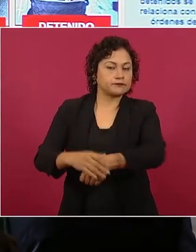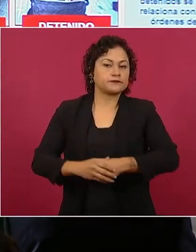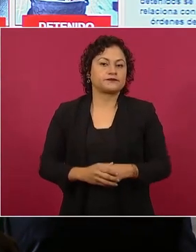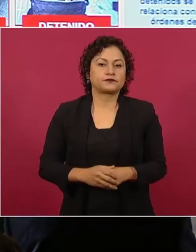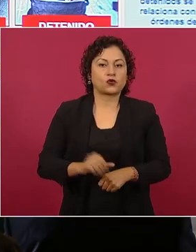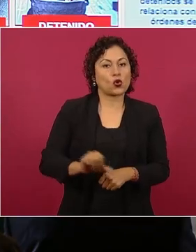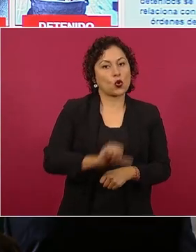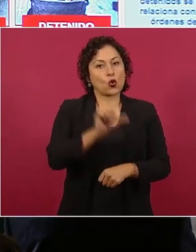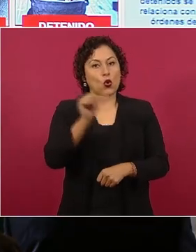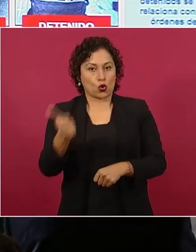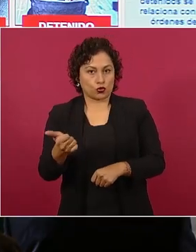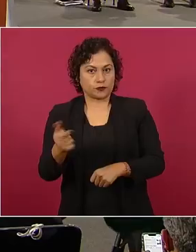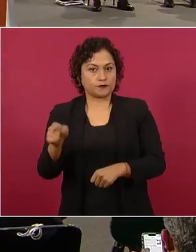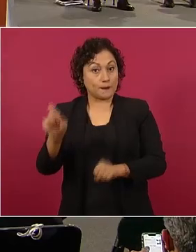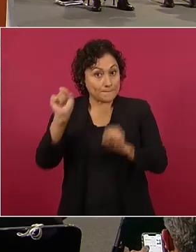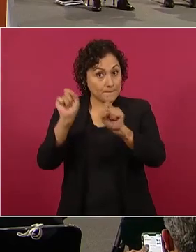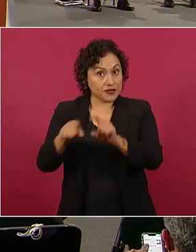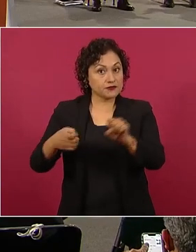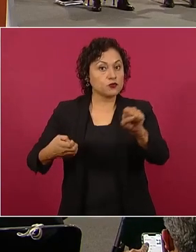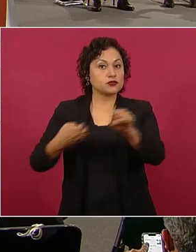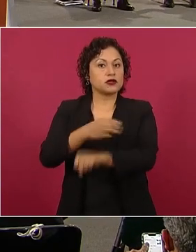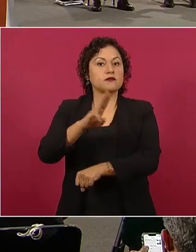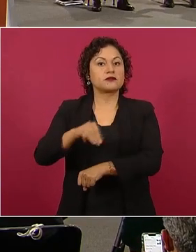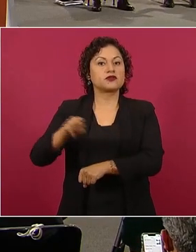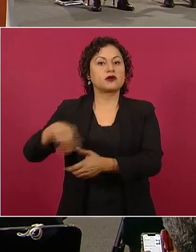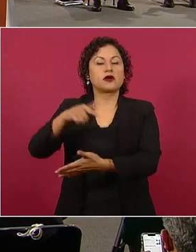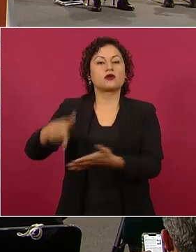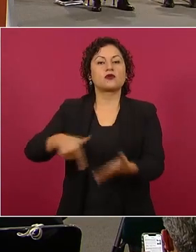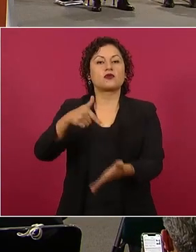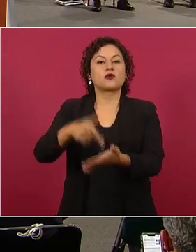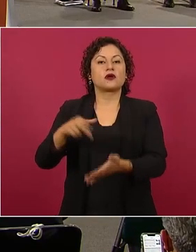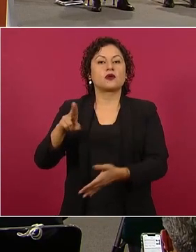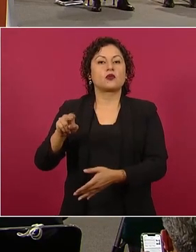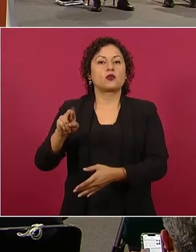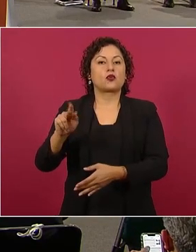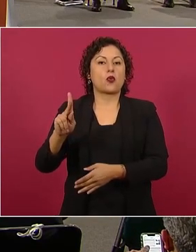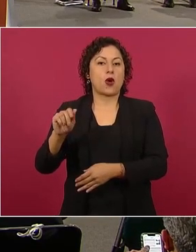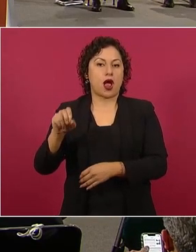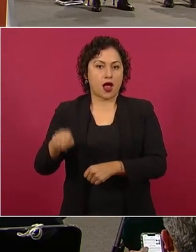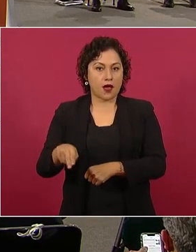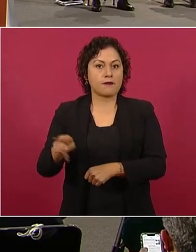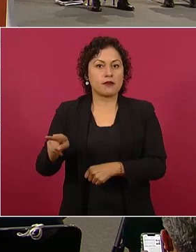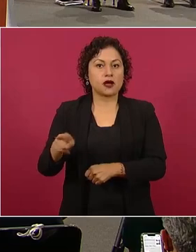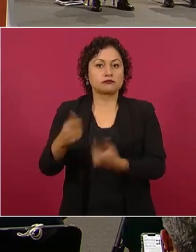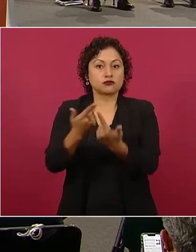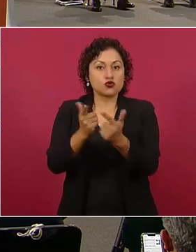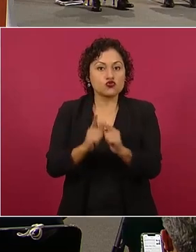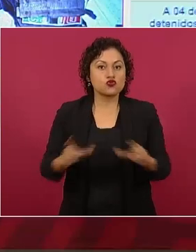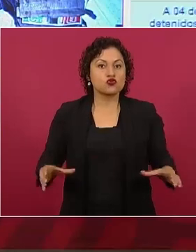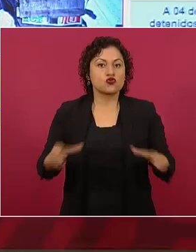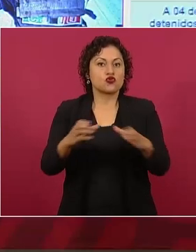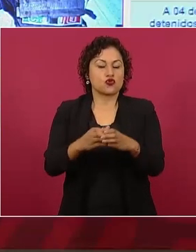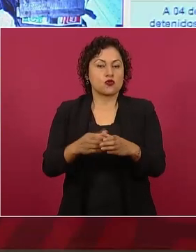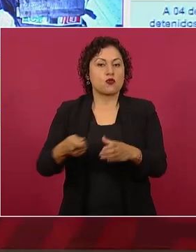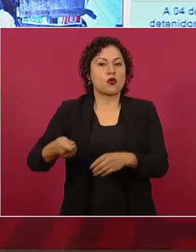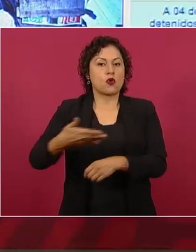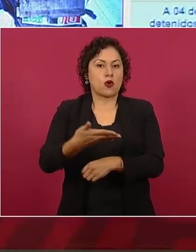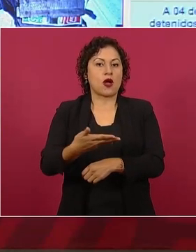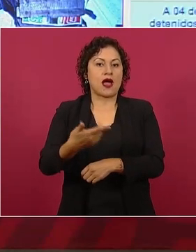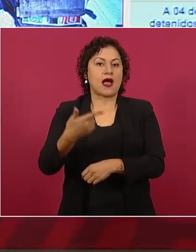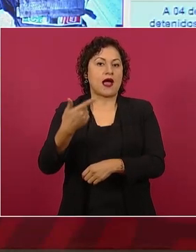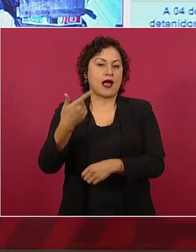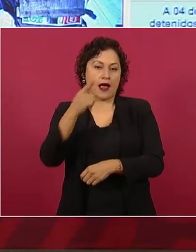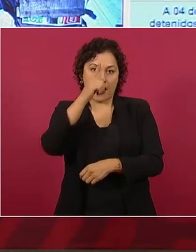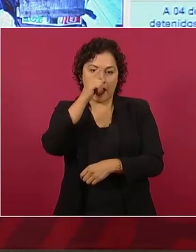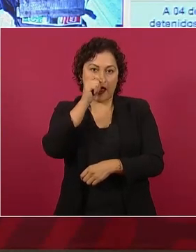También en Michoacán, en Uruapan, se detuvo a presuntos miembros del cártel Jalisco Nueva Generación, que